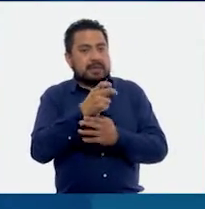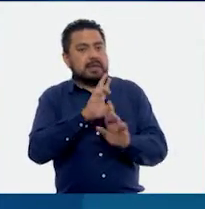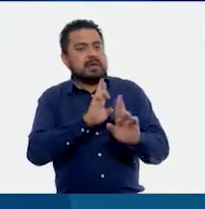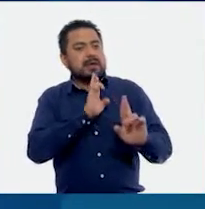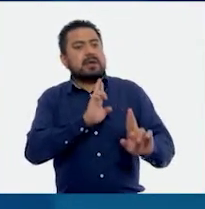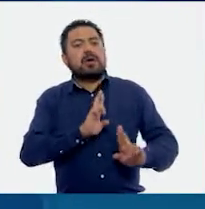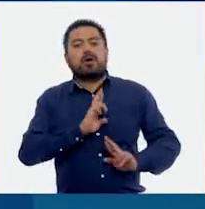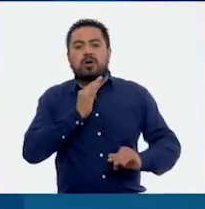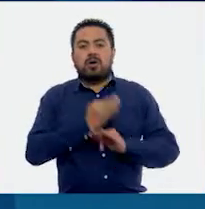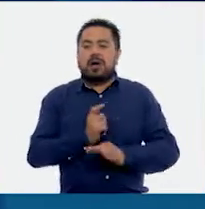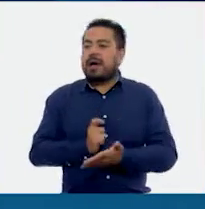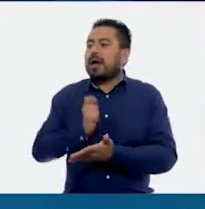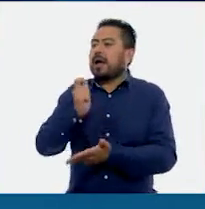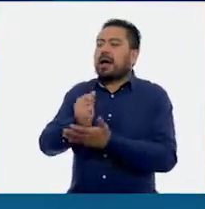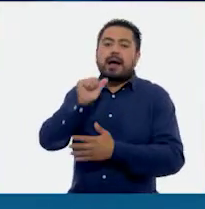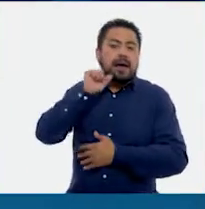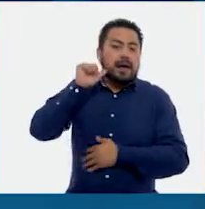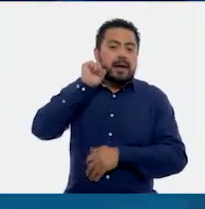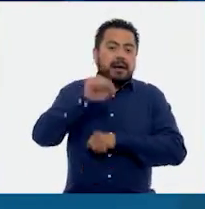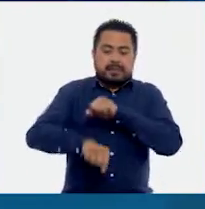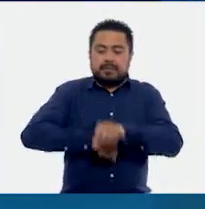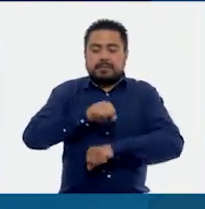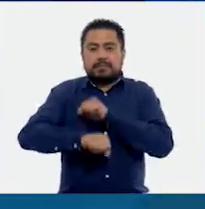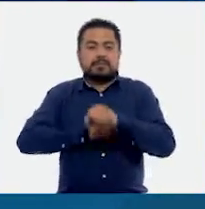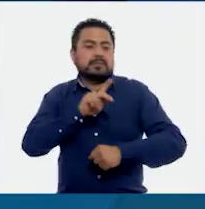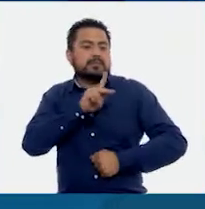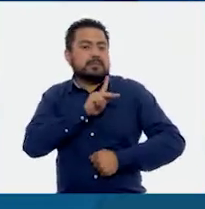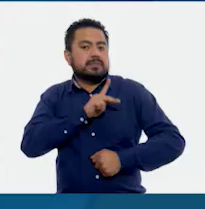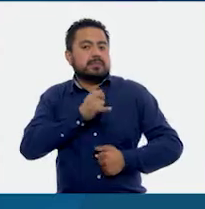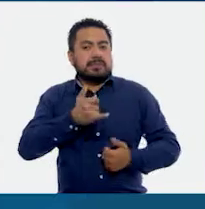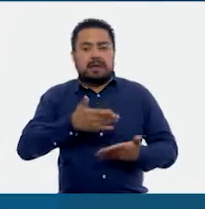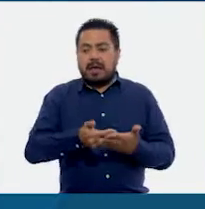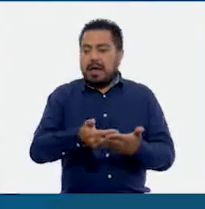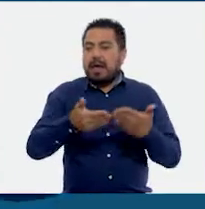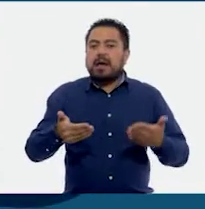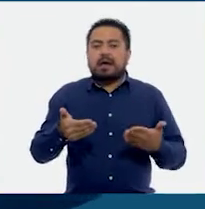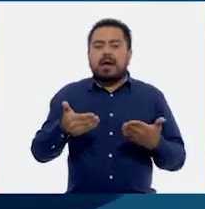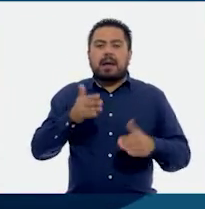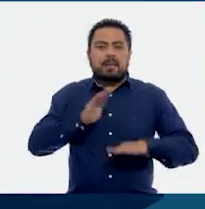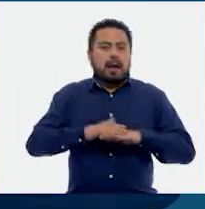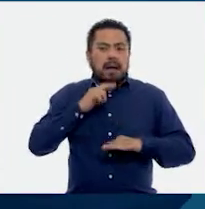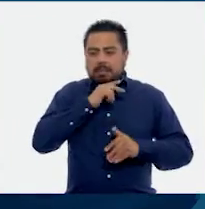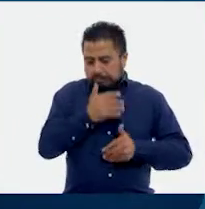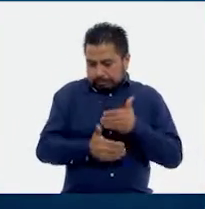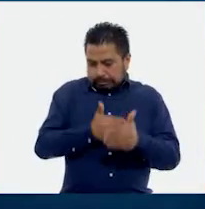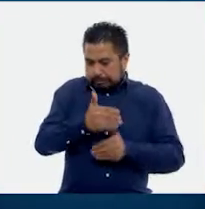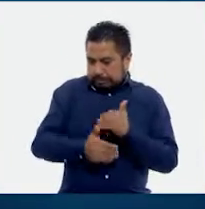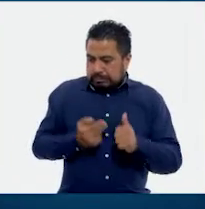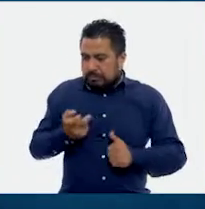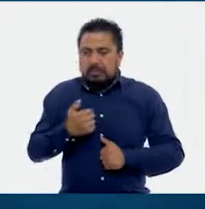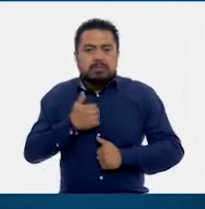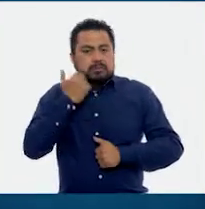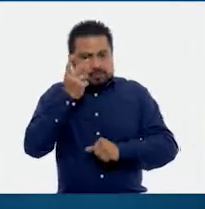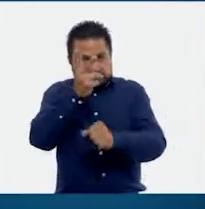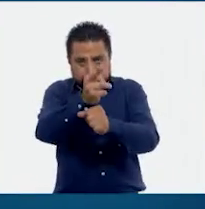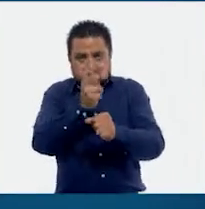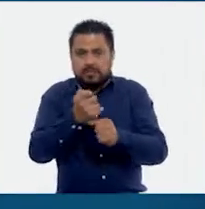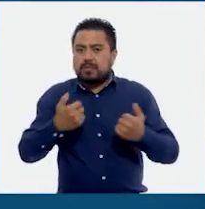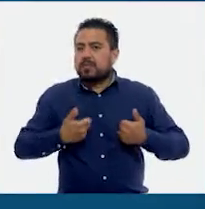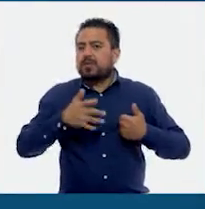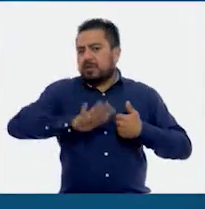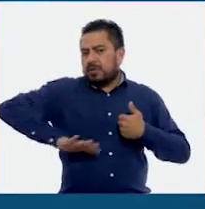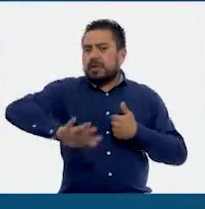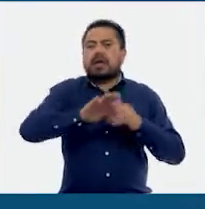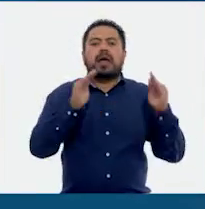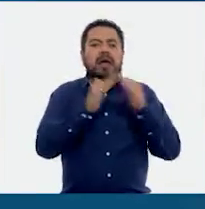cantidad que pagué ayer por mi bicicleta. Y ahora que ya nos adelantamos con este procedimiento, yo quiero invitar a los chicos en